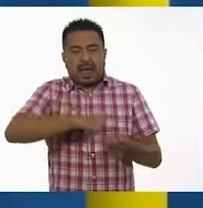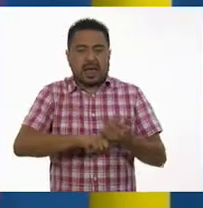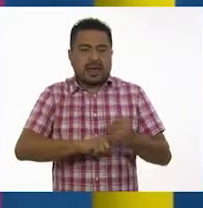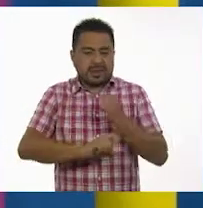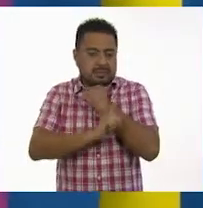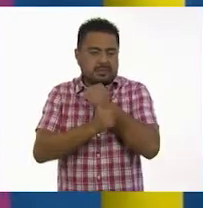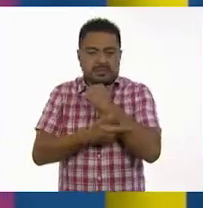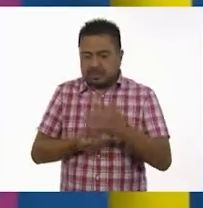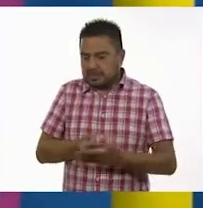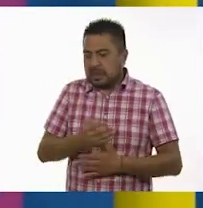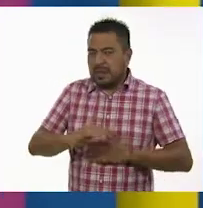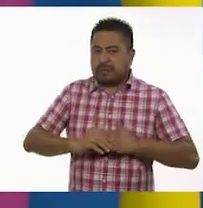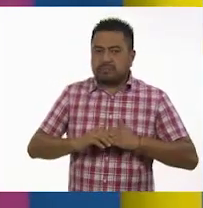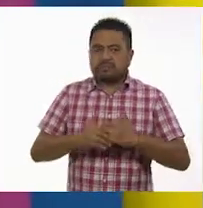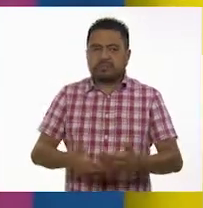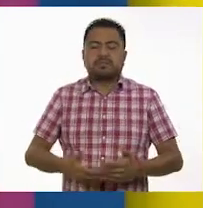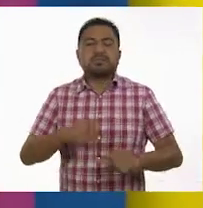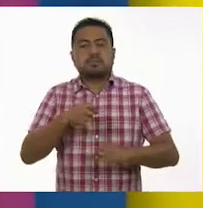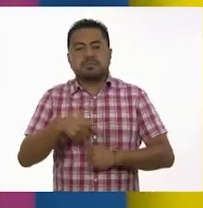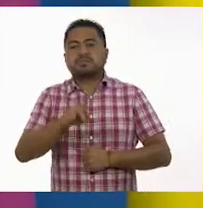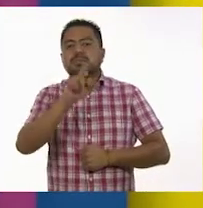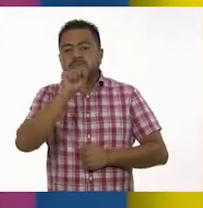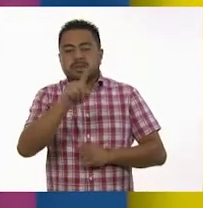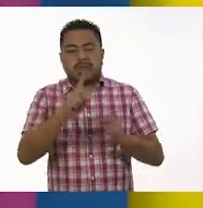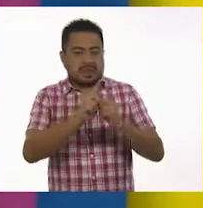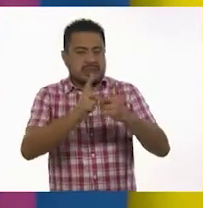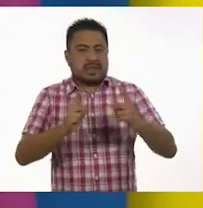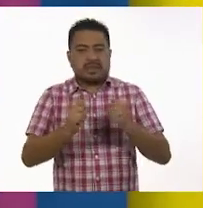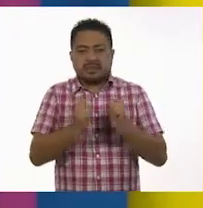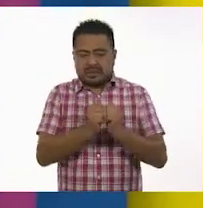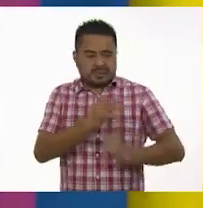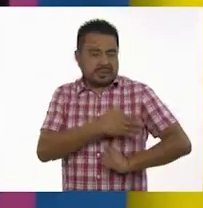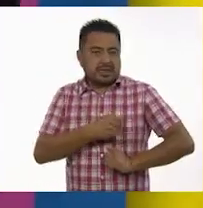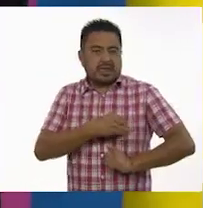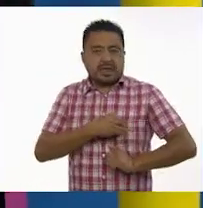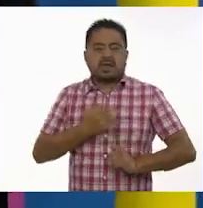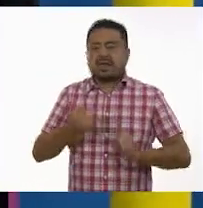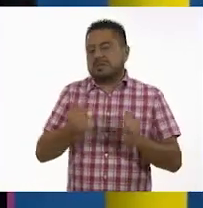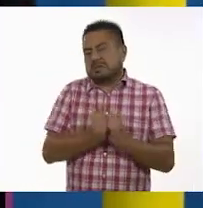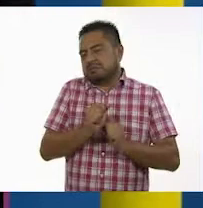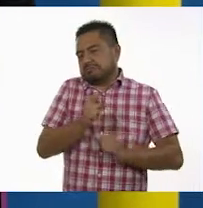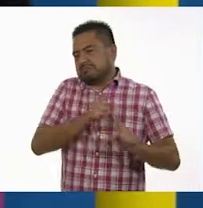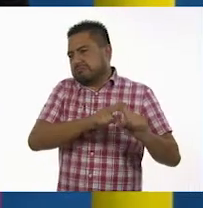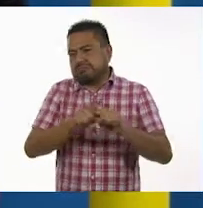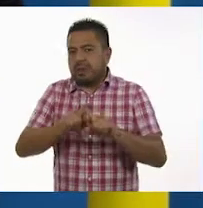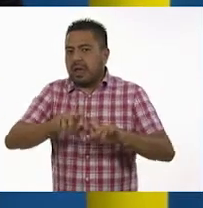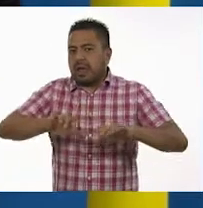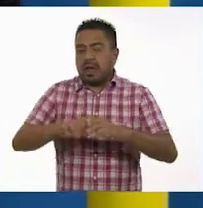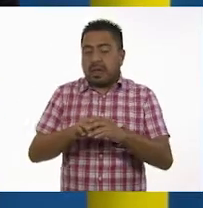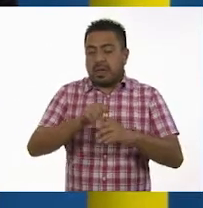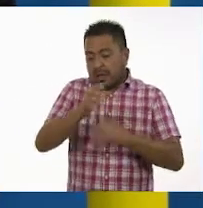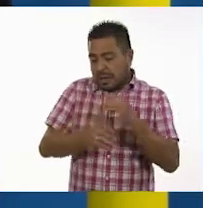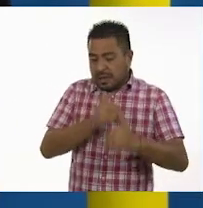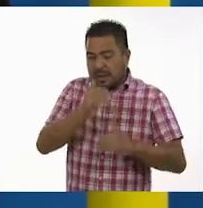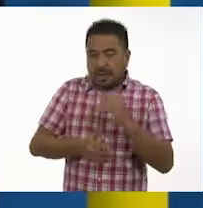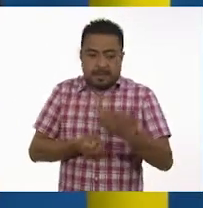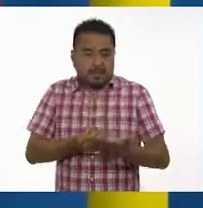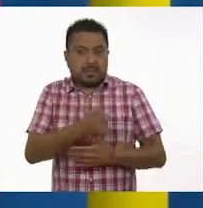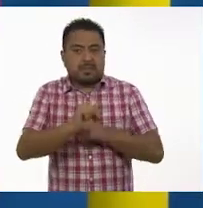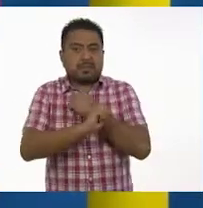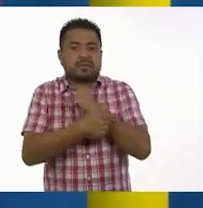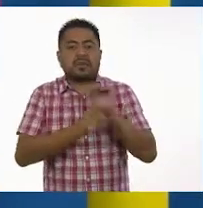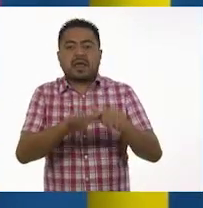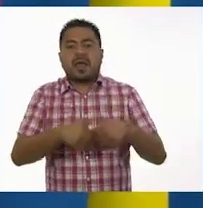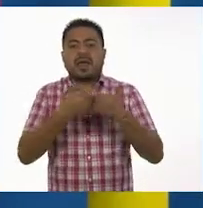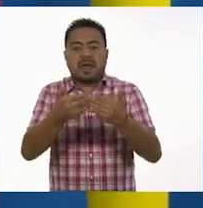vientre materno. Pero también está el desarrollo de las crías, de los marsupiales, que se terminan de gestar fuera